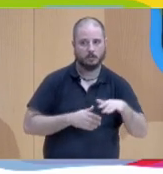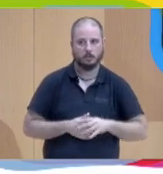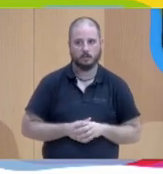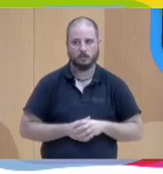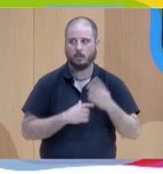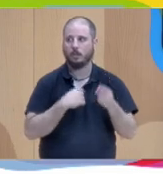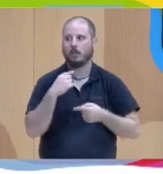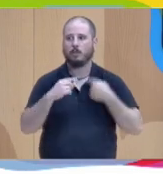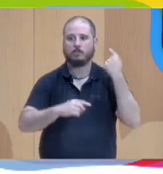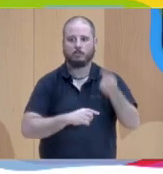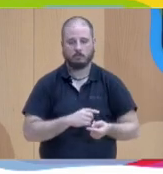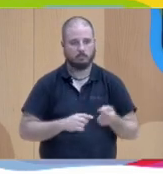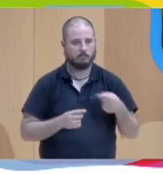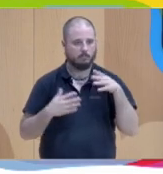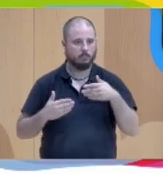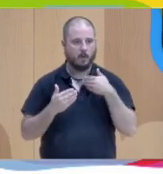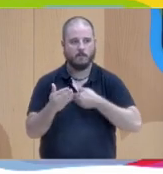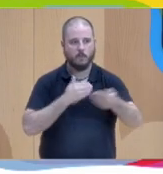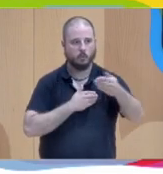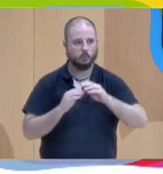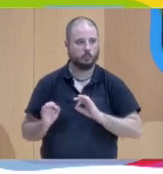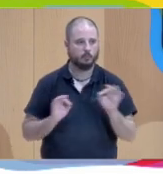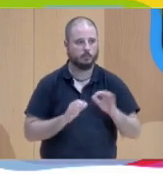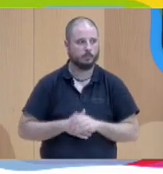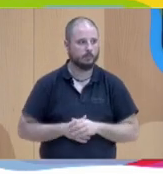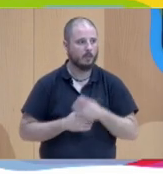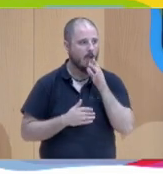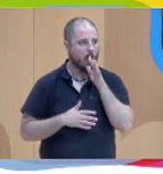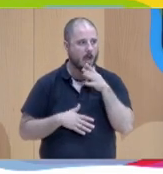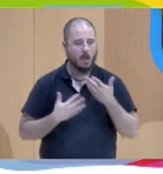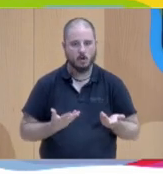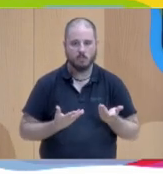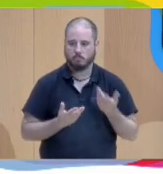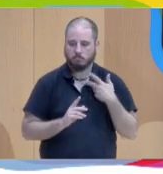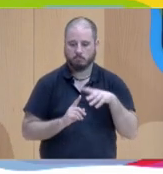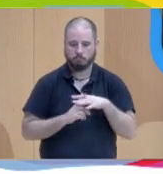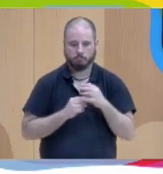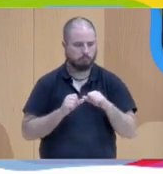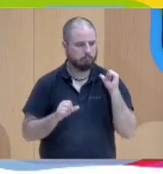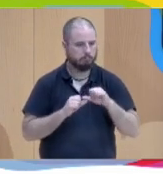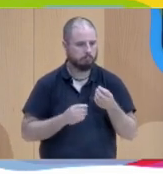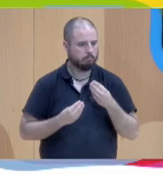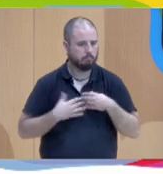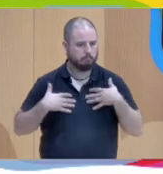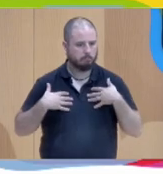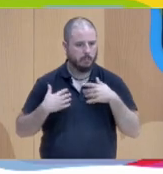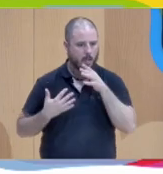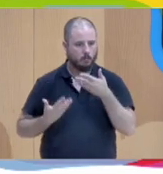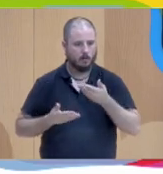trasladaremos de un modo u otro al futuro. Pero de ¿qué habéis vivido y cuál es vuestra sensación, vuestras emociones en este momento?